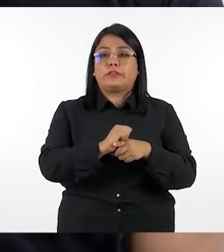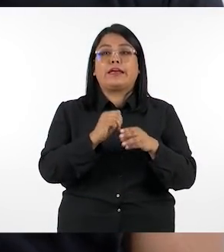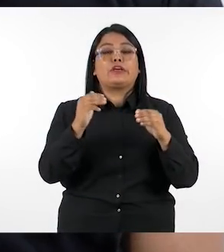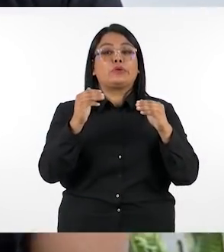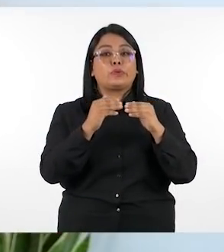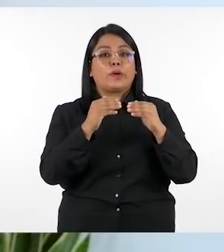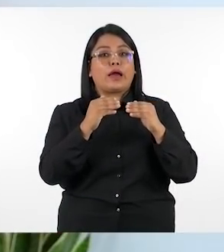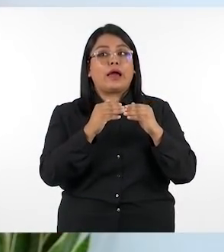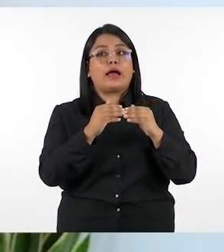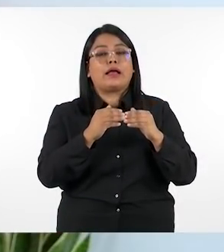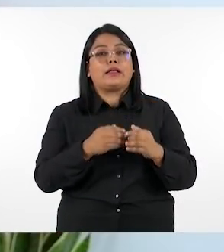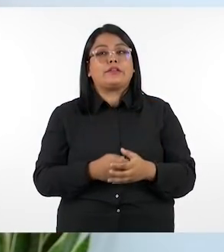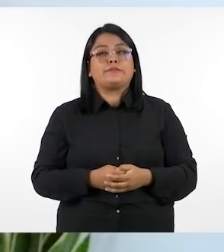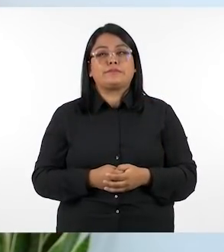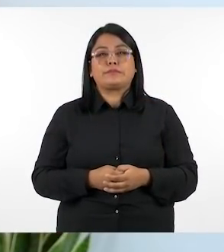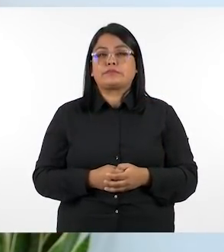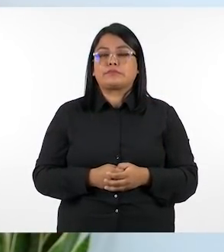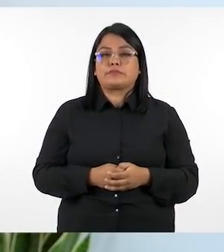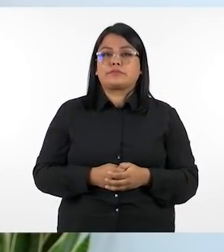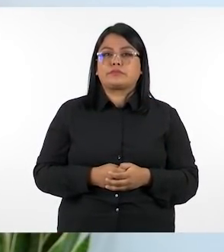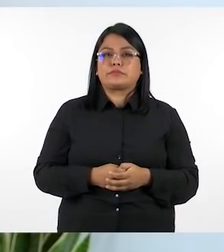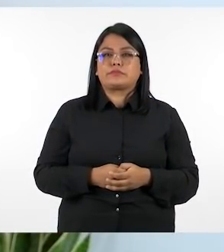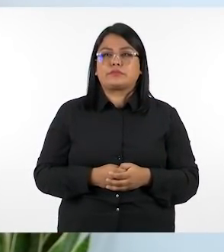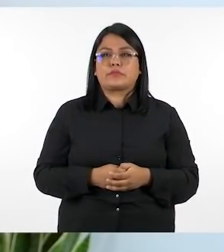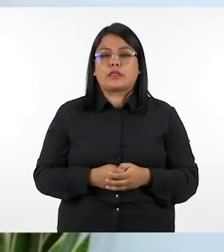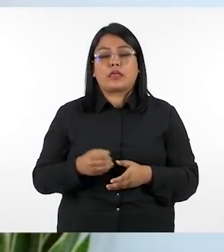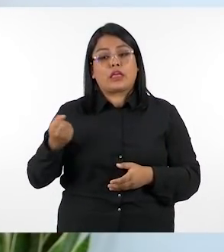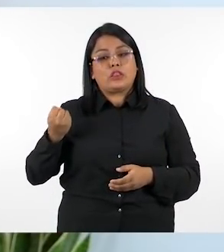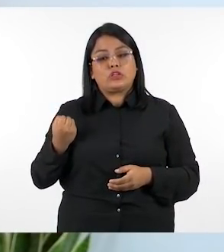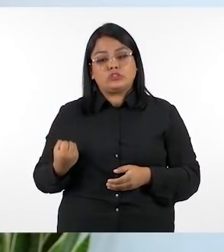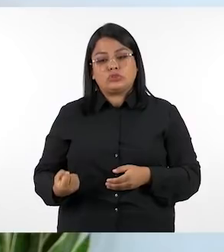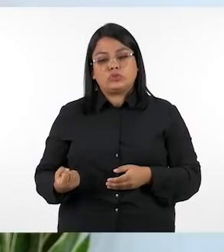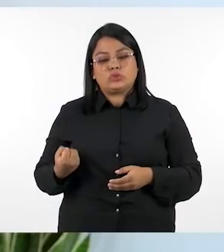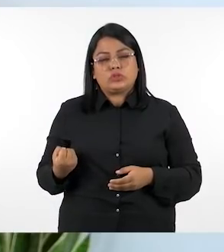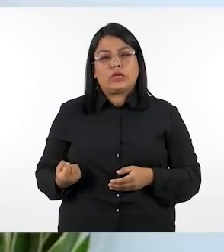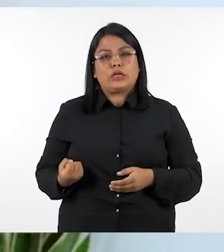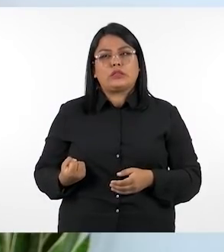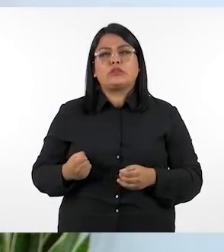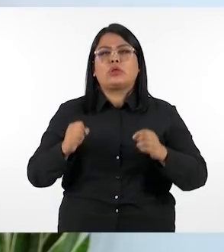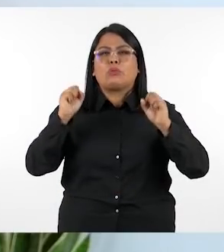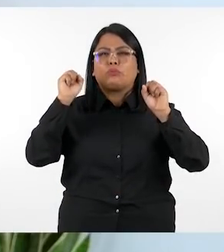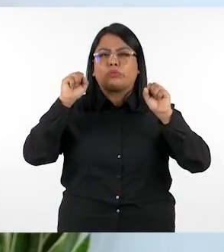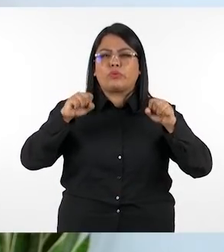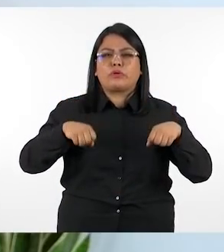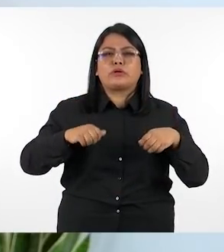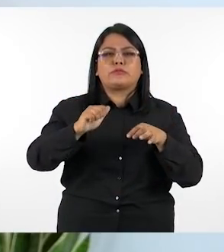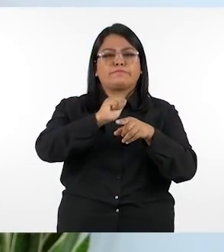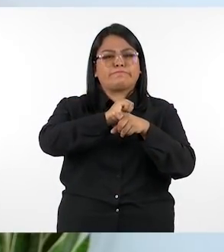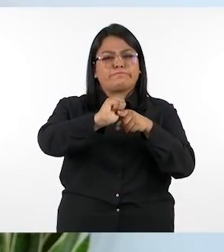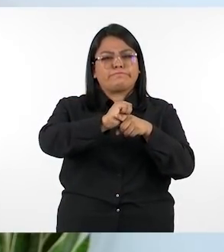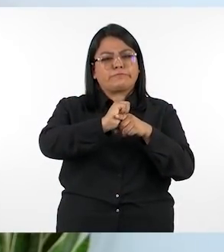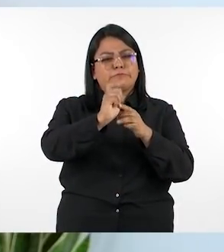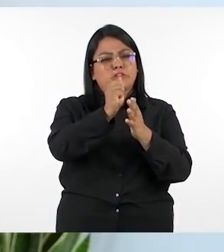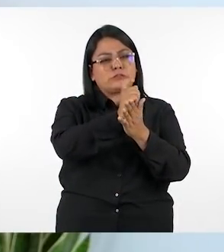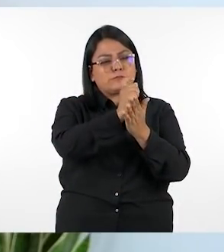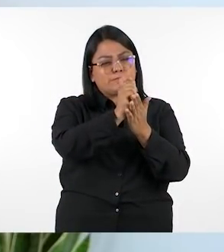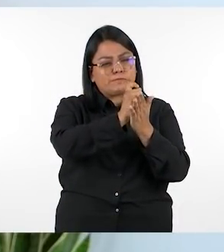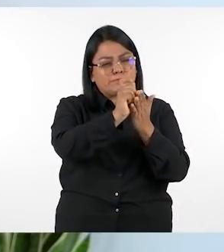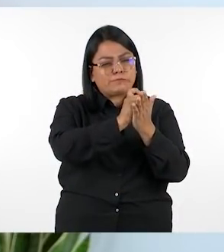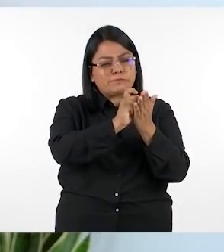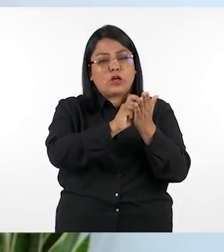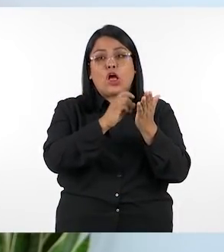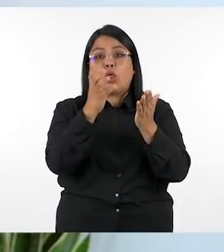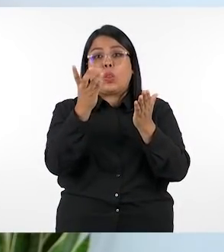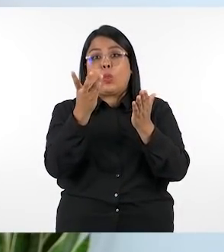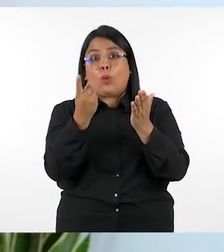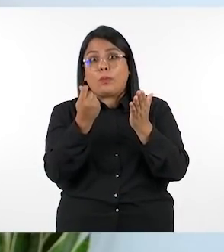además existen también alguna forma de que el estudiante pueda escribir y practicar la escritura de